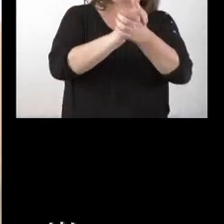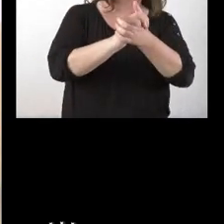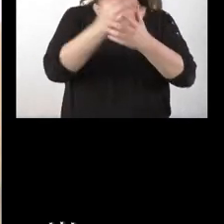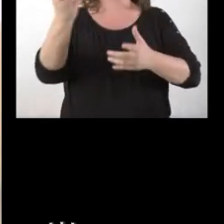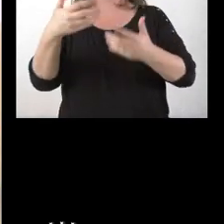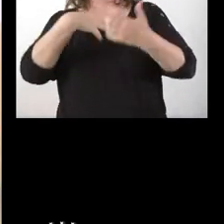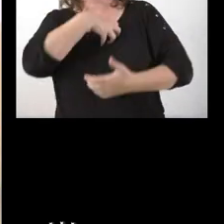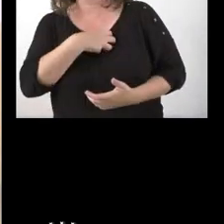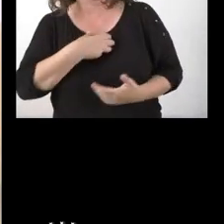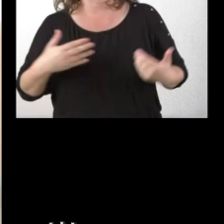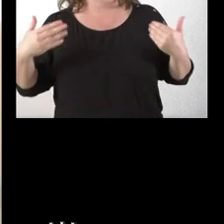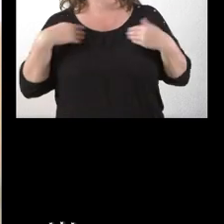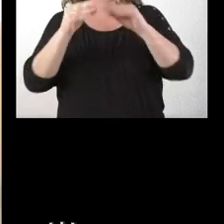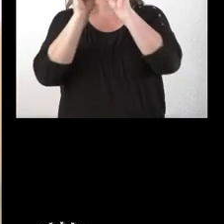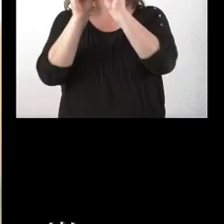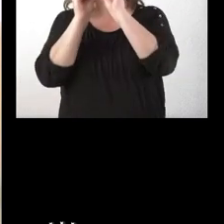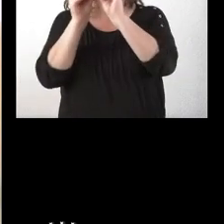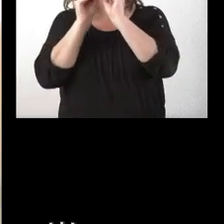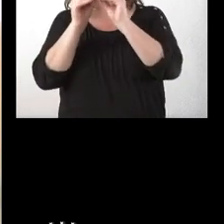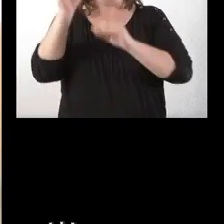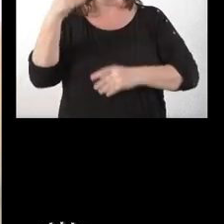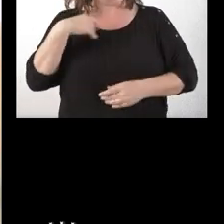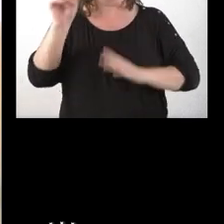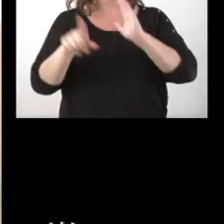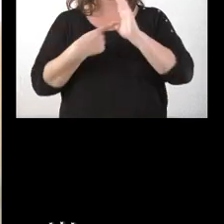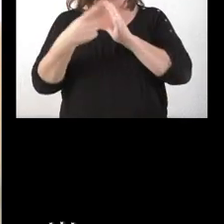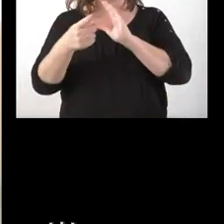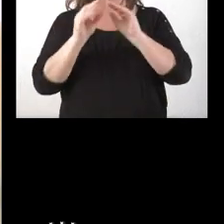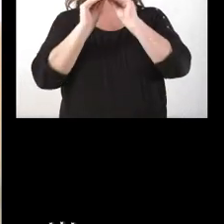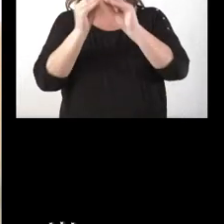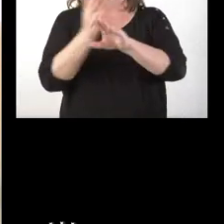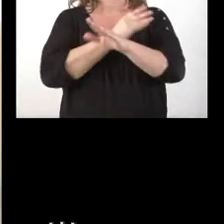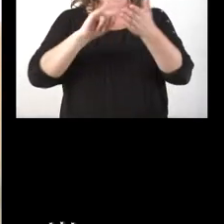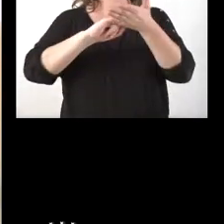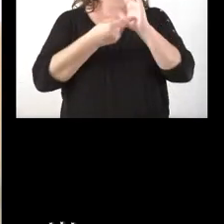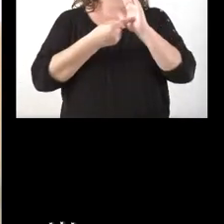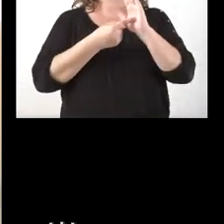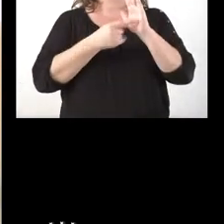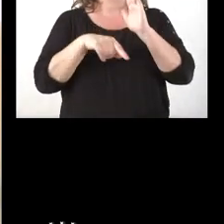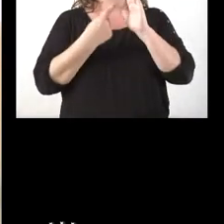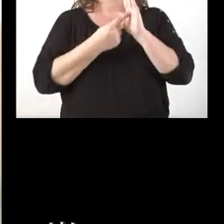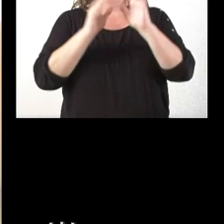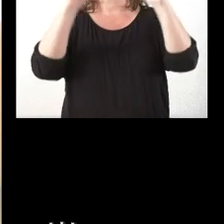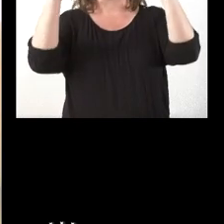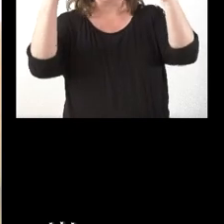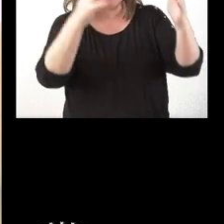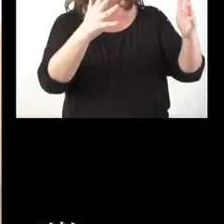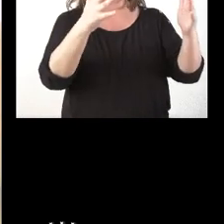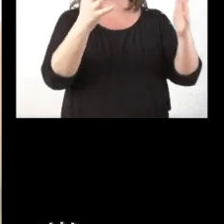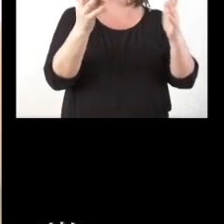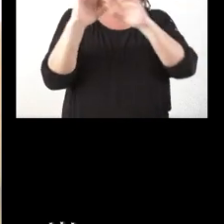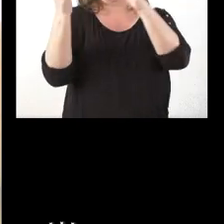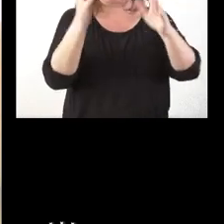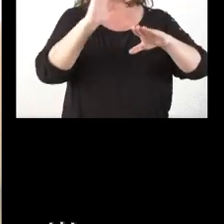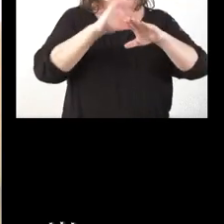administración que se ha encargado de la elaboración precisamente de este anteproyecto de ley. Un aplauso implícito